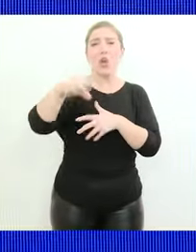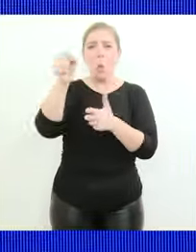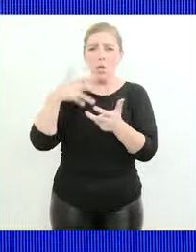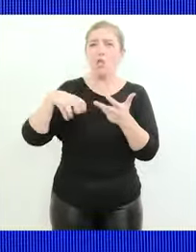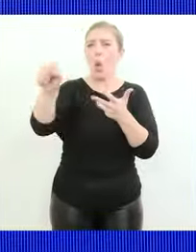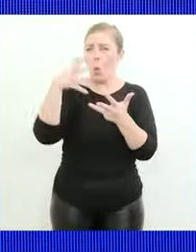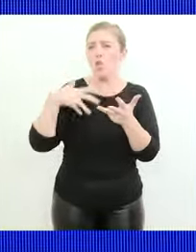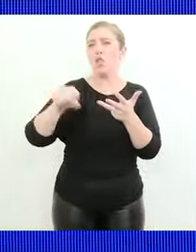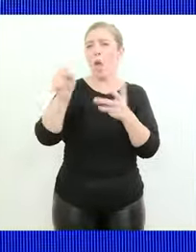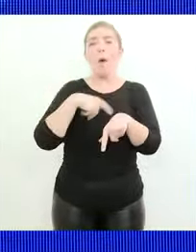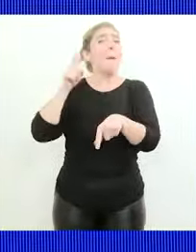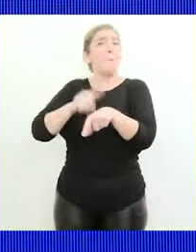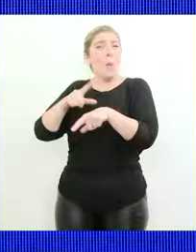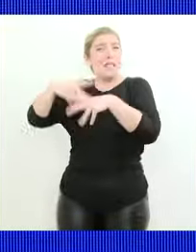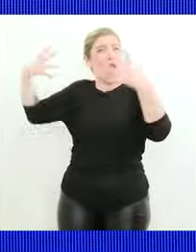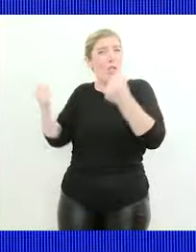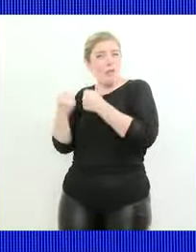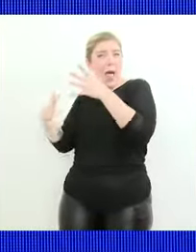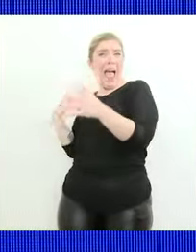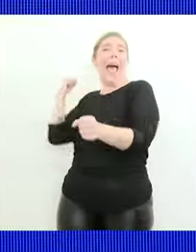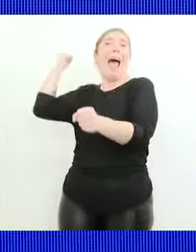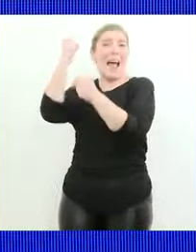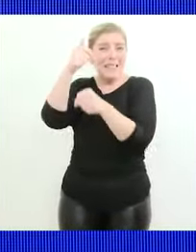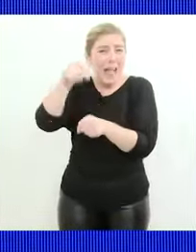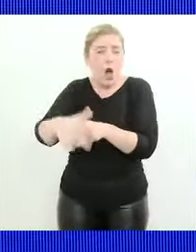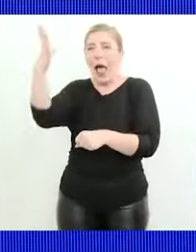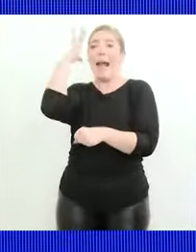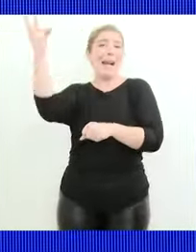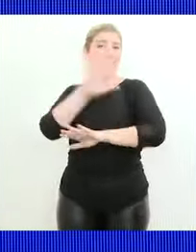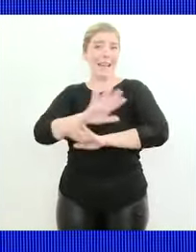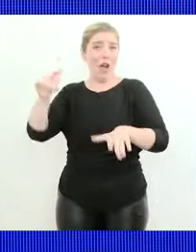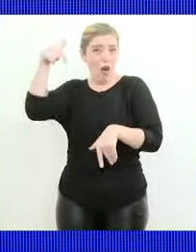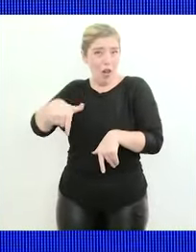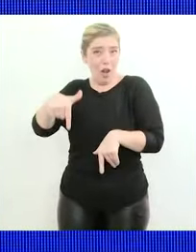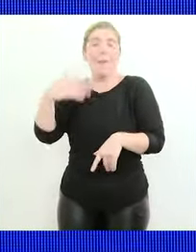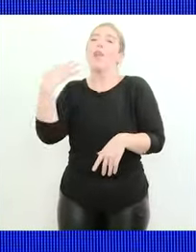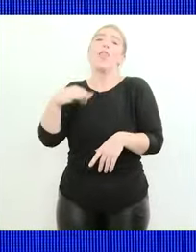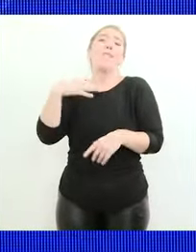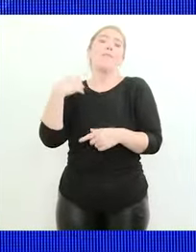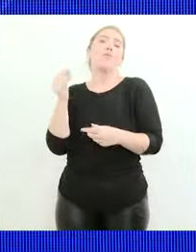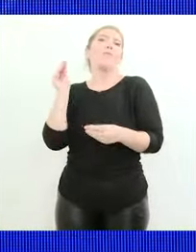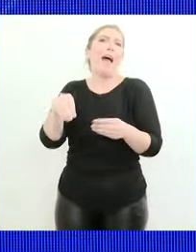desde el momento de su fundación ahora tenemos que seguir ampliándole las capacidades